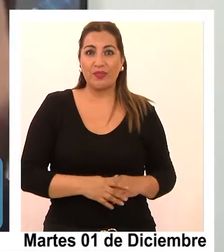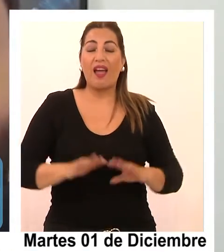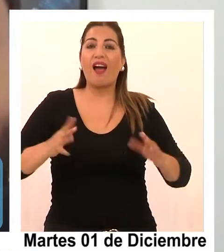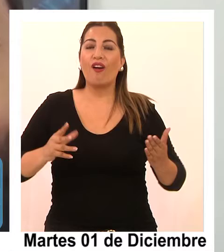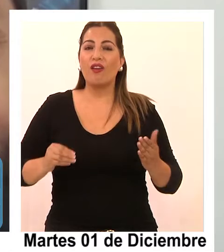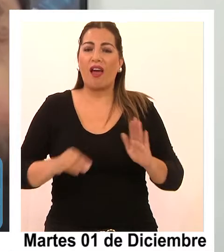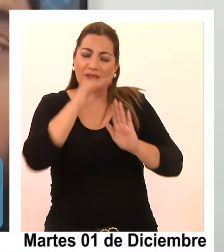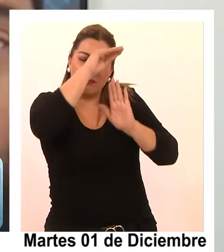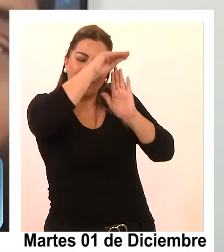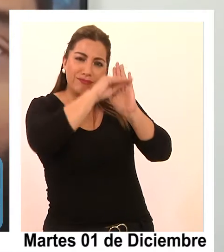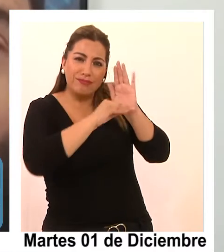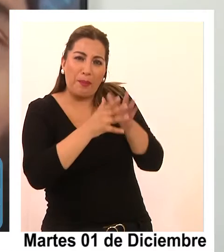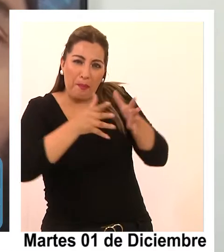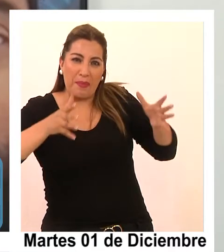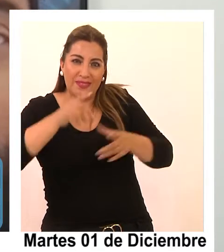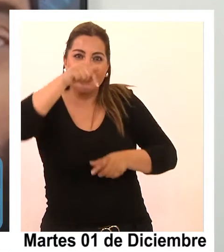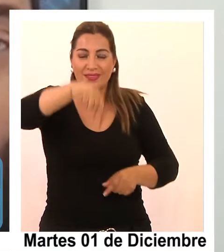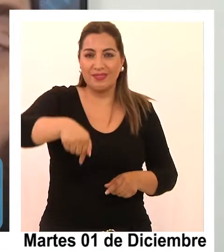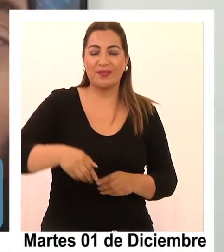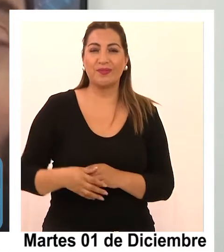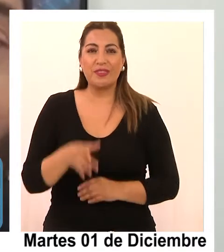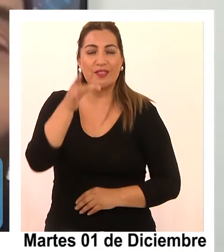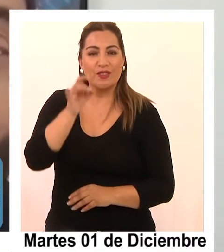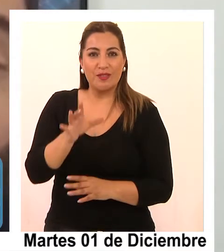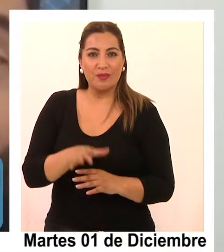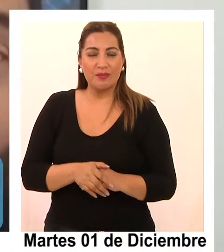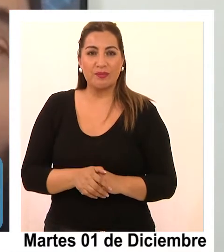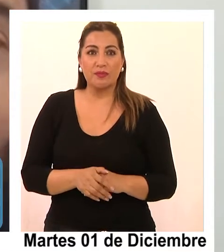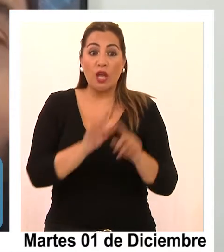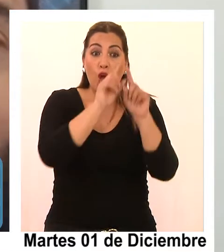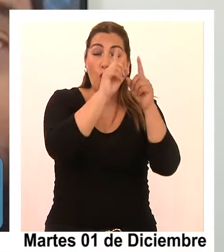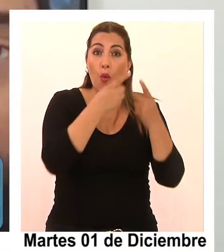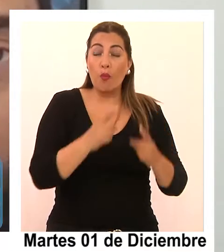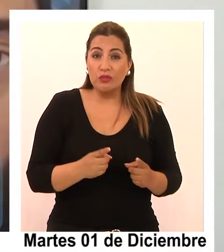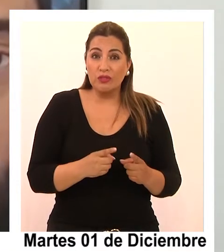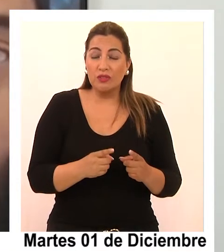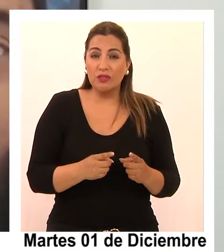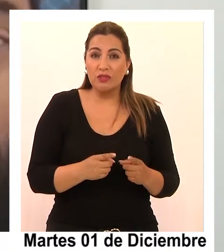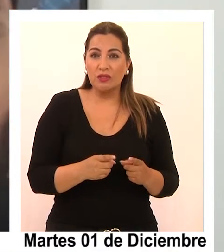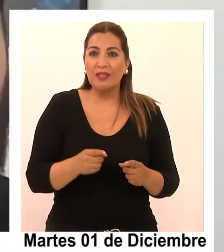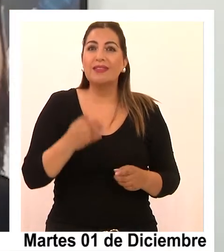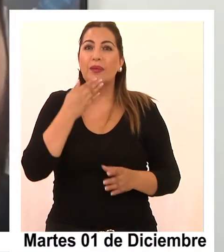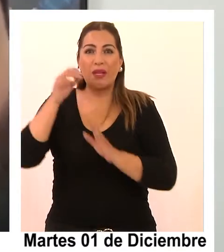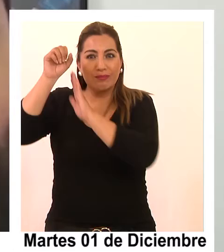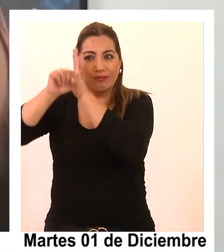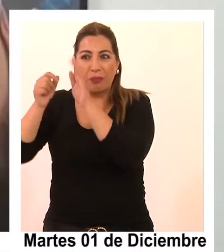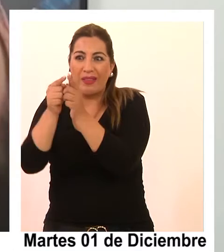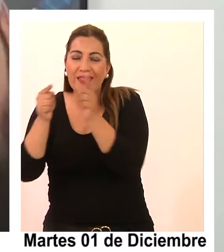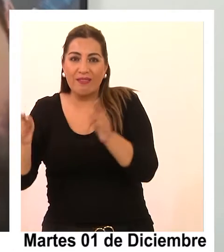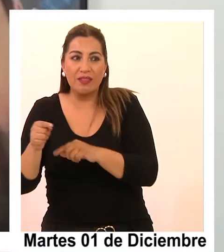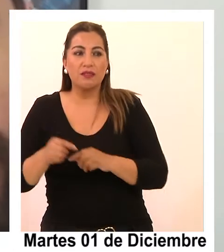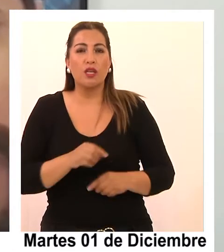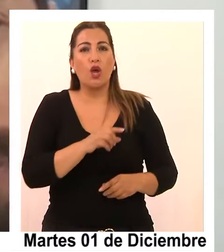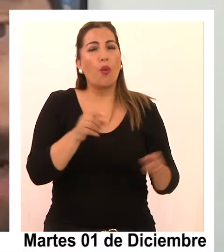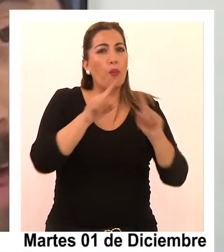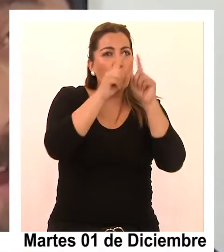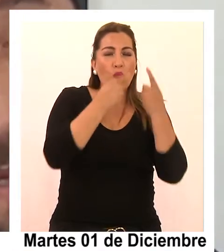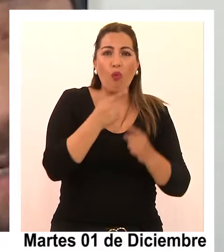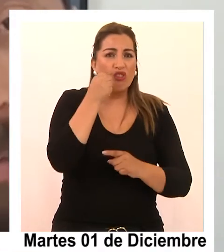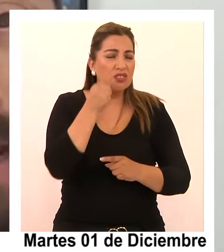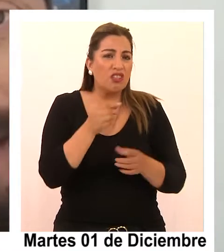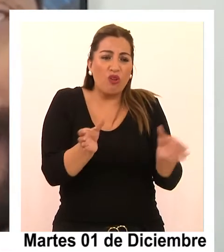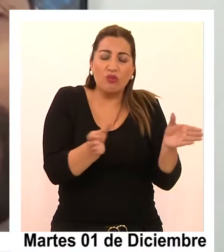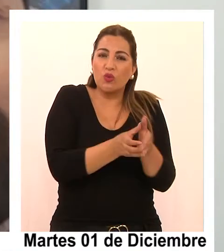nutrir la cartelera de nuestro encuentro, y que son músicos disidentes y cortos diversos. Los músicos disidentes es una